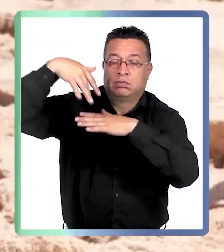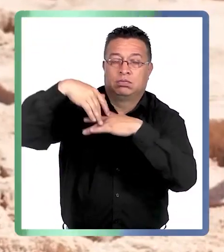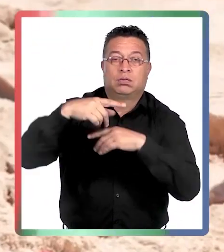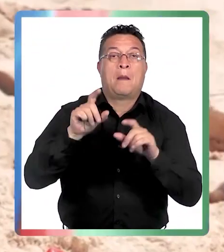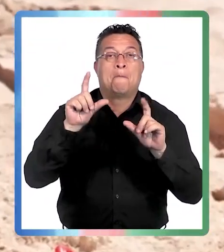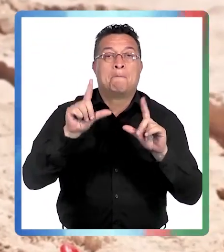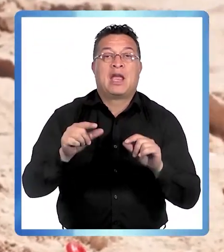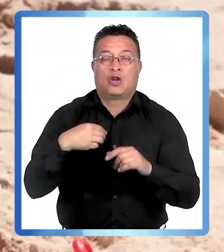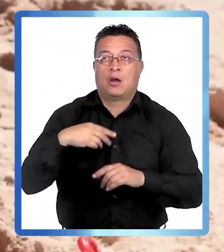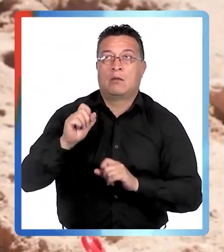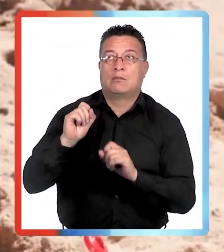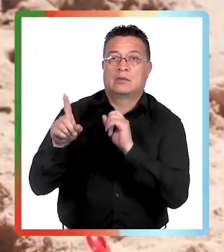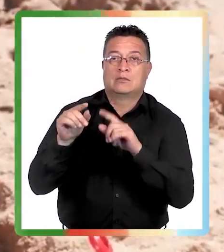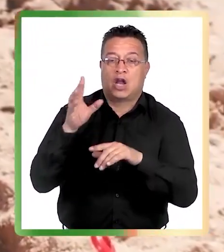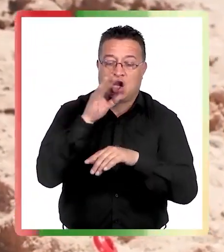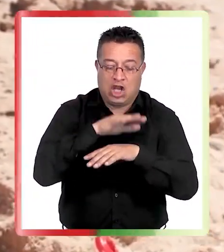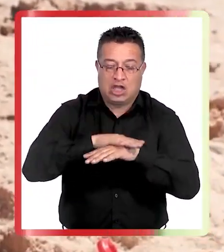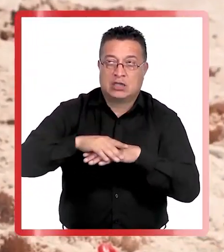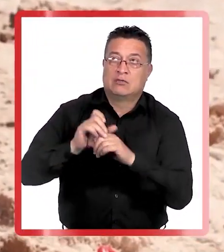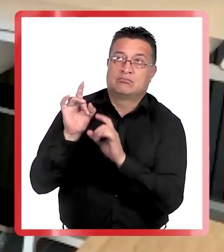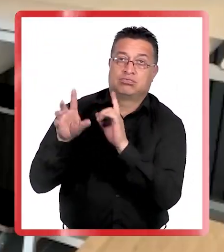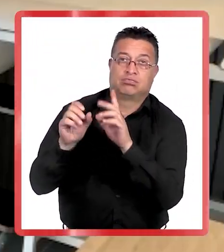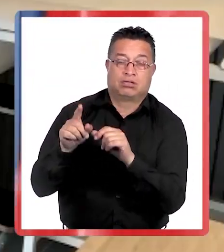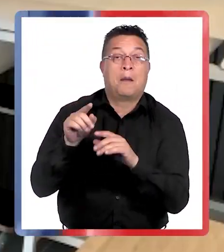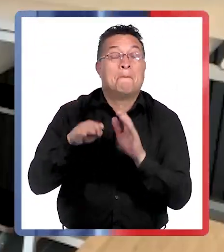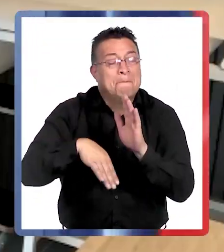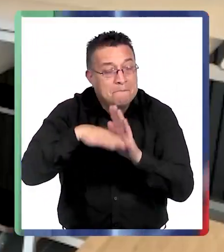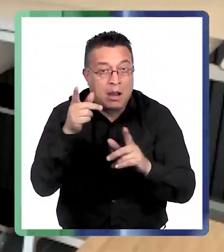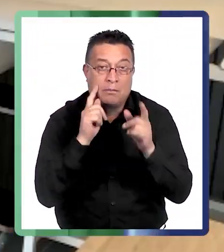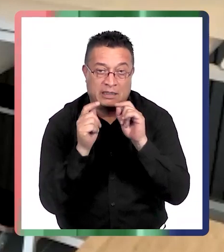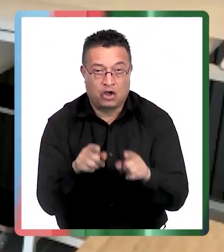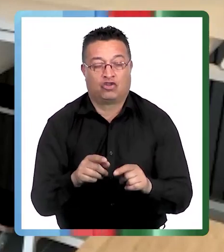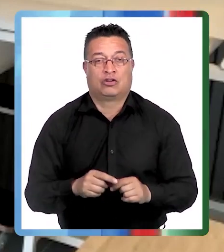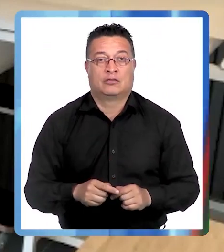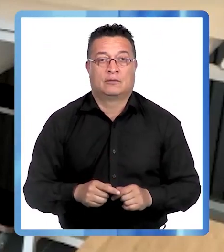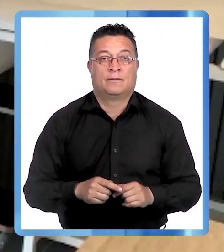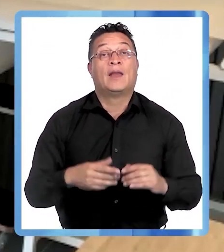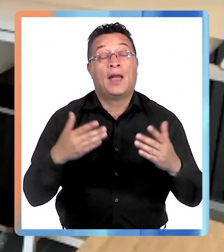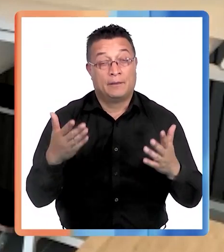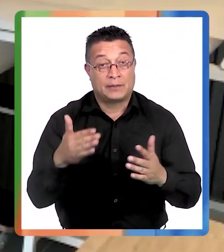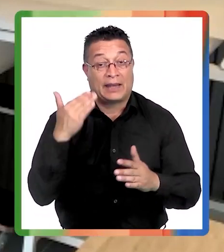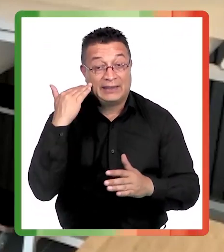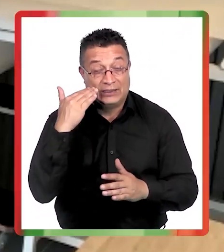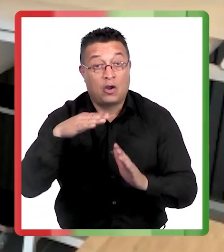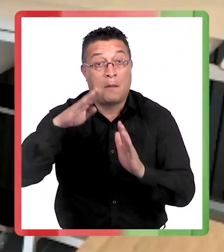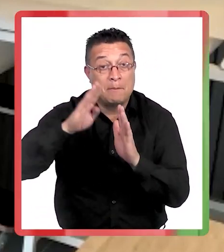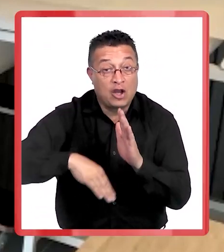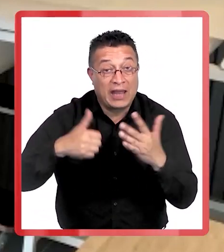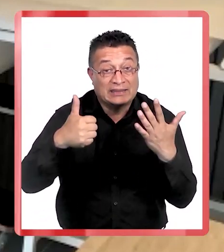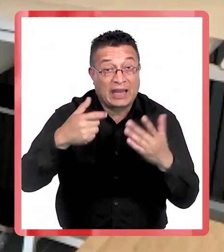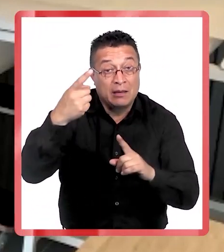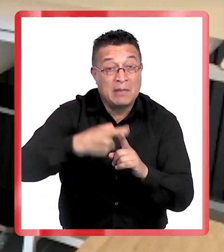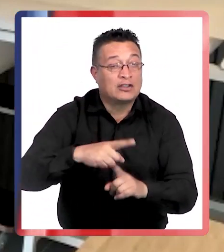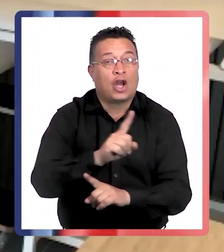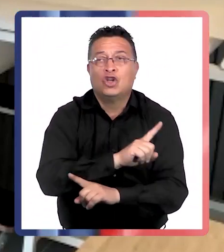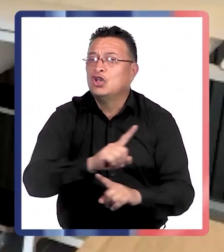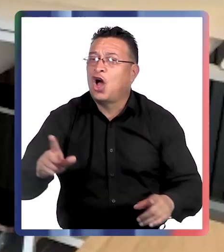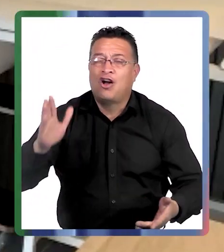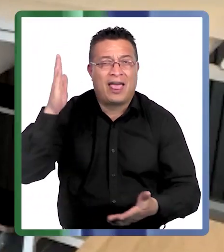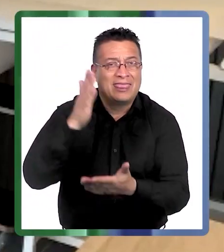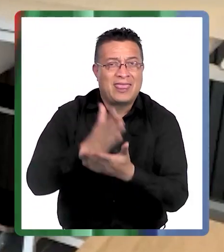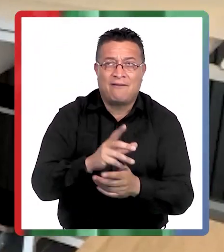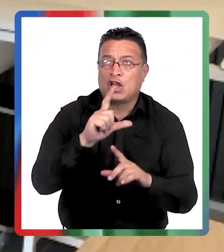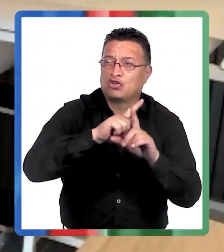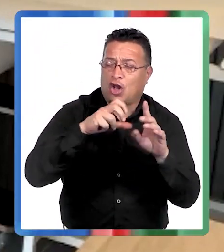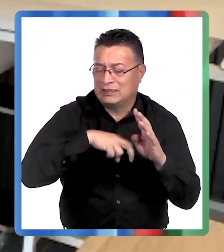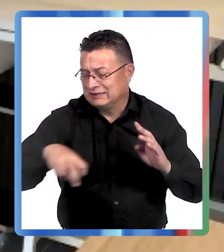melanina o el color que protege, entonces ya tienen más riesgo todavía. De hecho, los niños menores de 6 meses, uno no debería ni